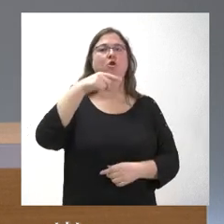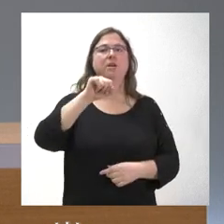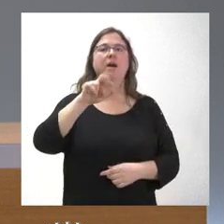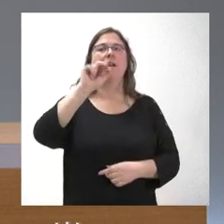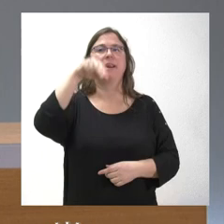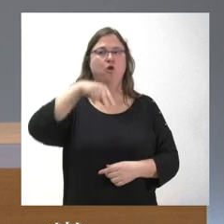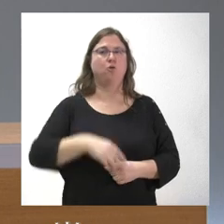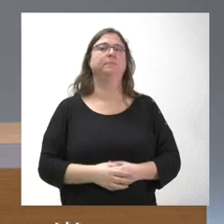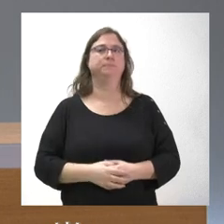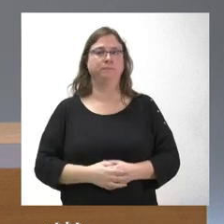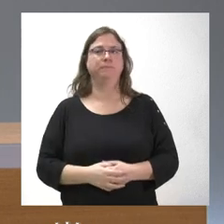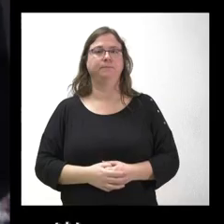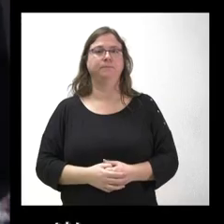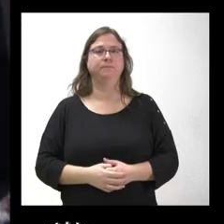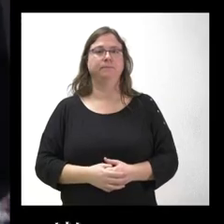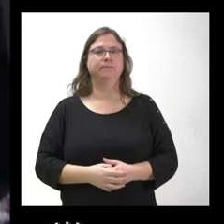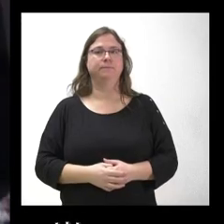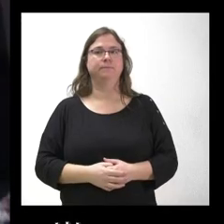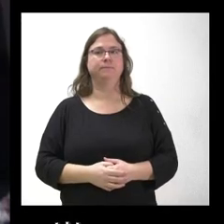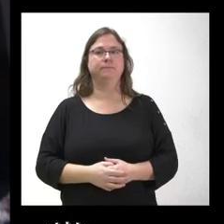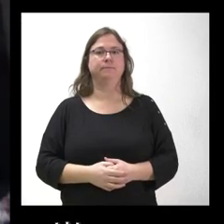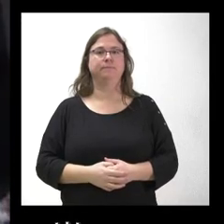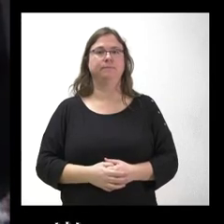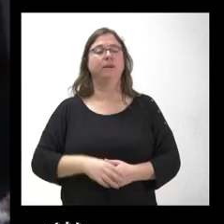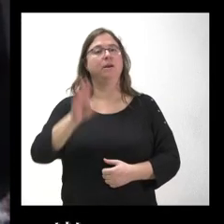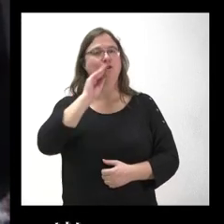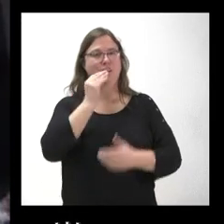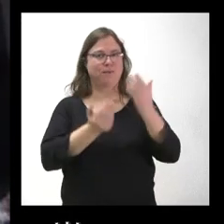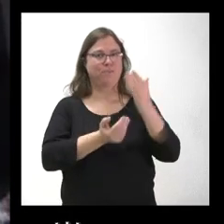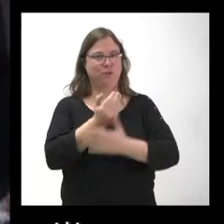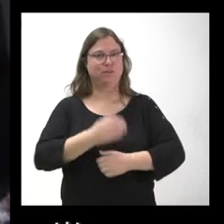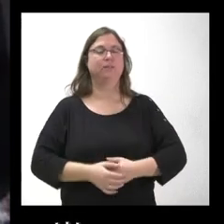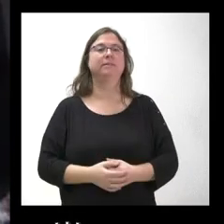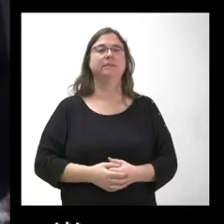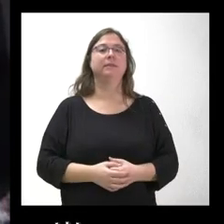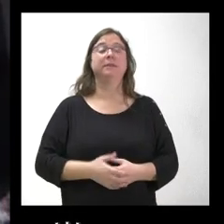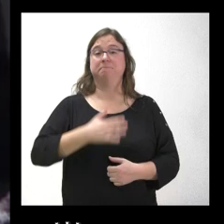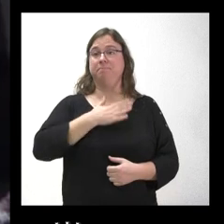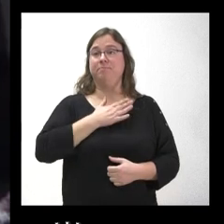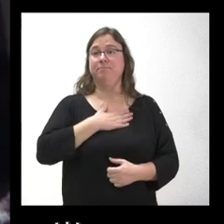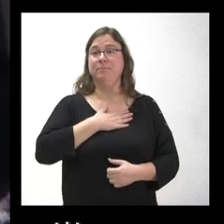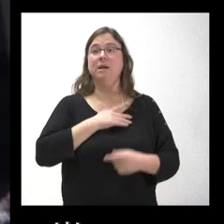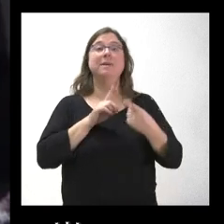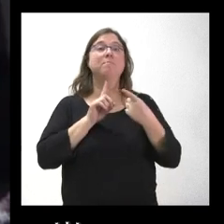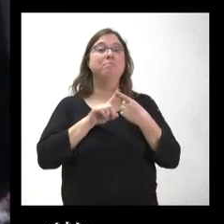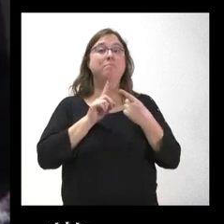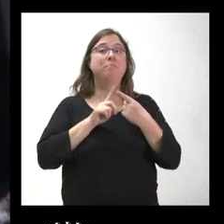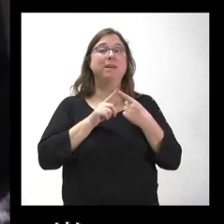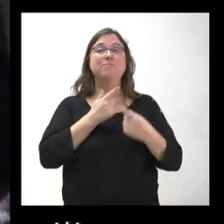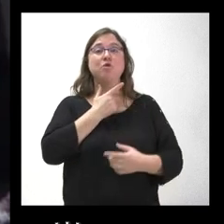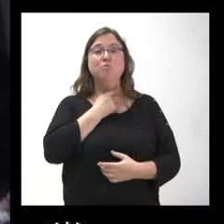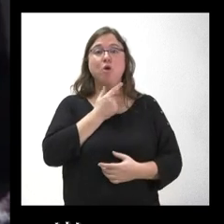Segovia Udaz. Cuando quieras, Begoña. Hola, muy buenos días a todos. Por mi parte, lo primero que me gustaría